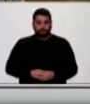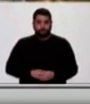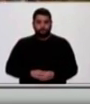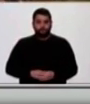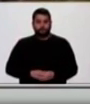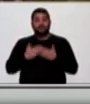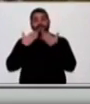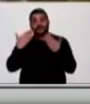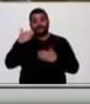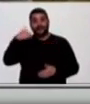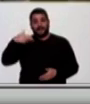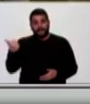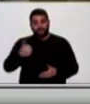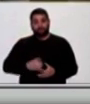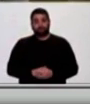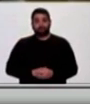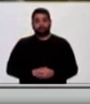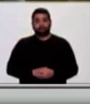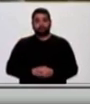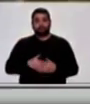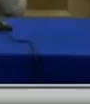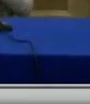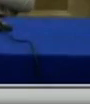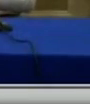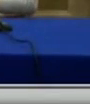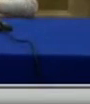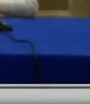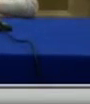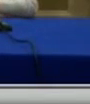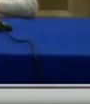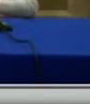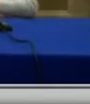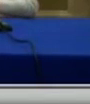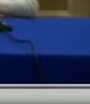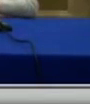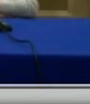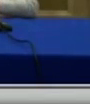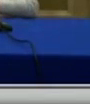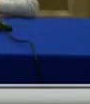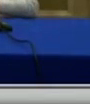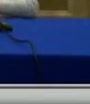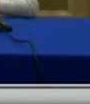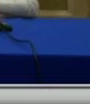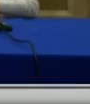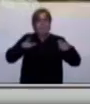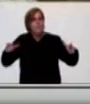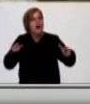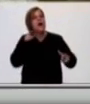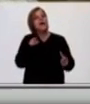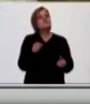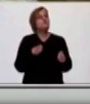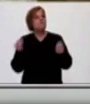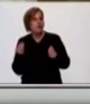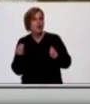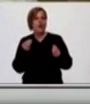Bien, gracias Ana. Bueno, como verán, los casos están aumentando en cuanto al registro, pero esto tiene que ver